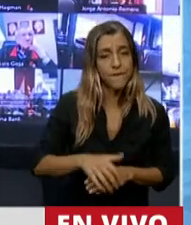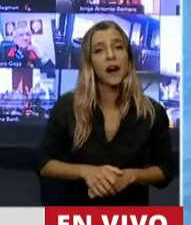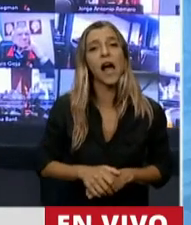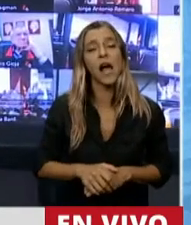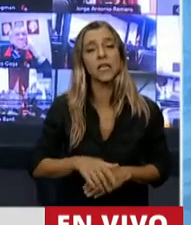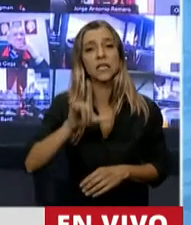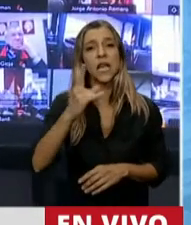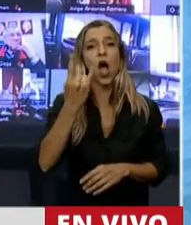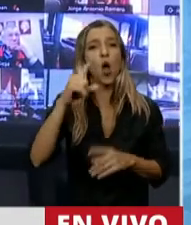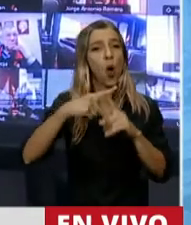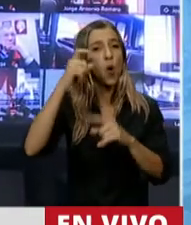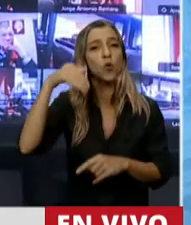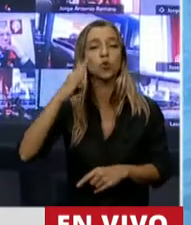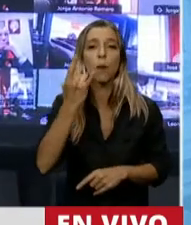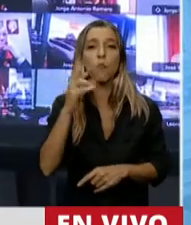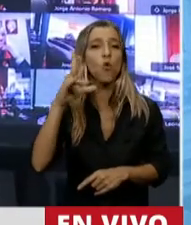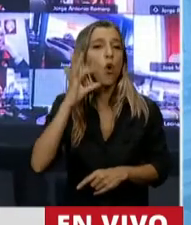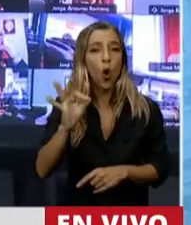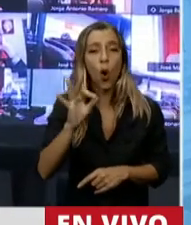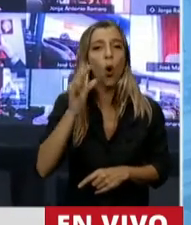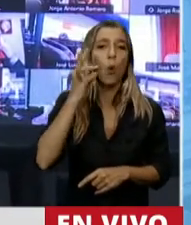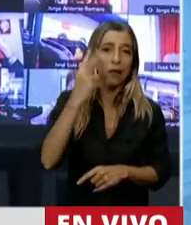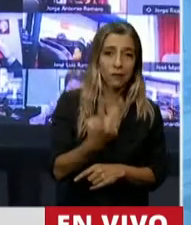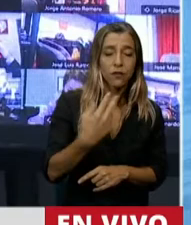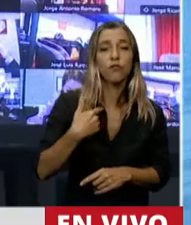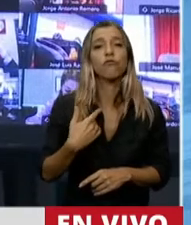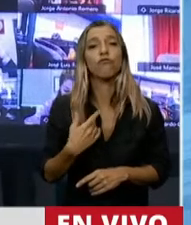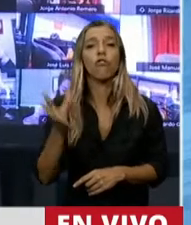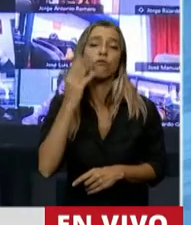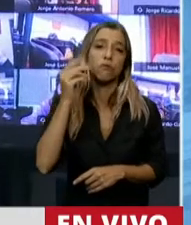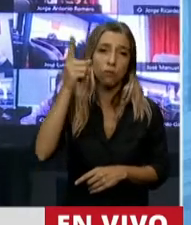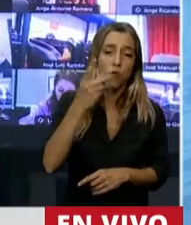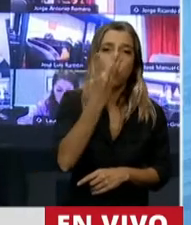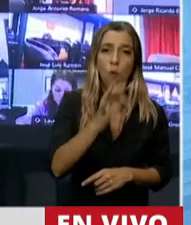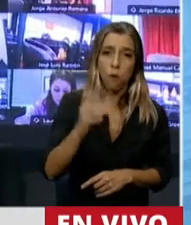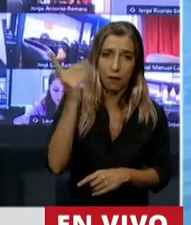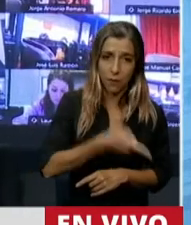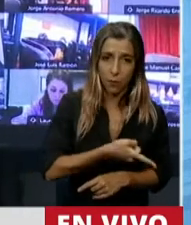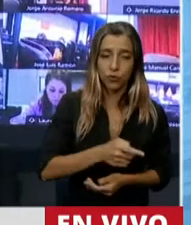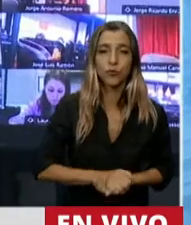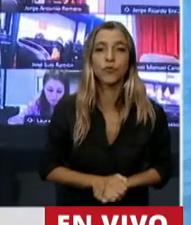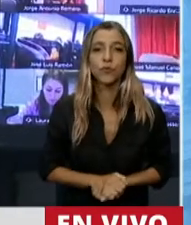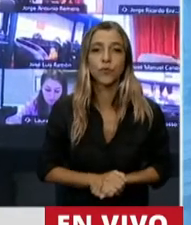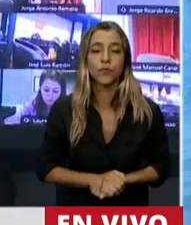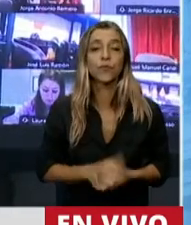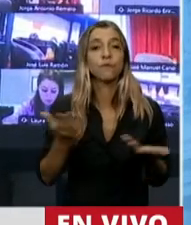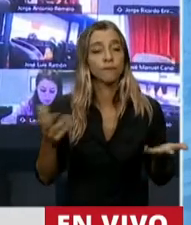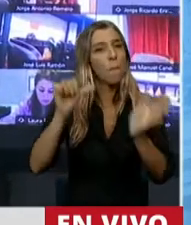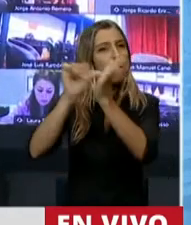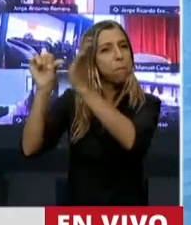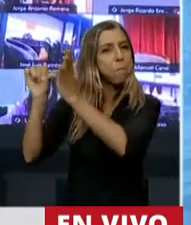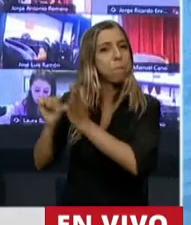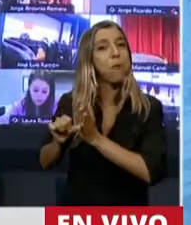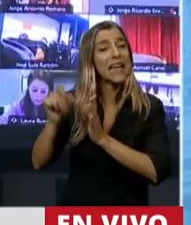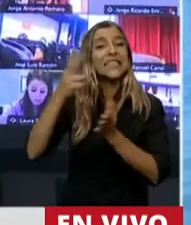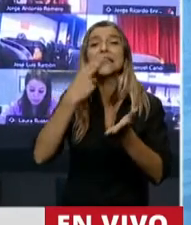Luxemburgo, el 42%. Y el Reino Unido, el 40%. Los países que tienen